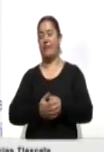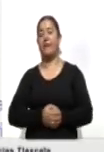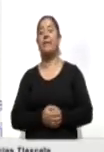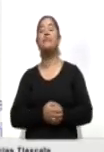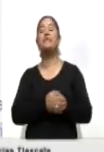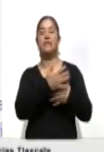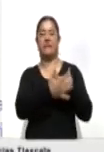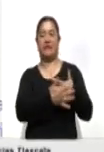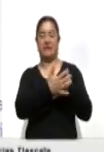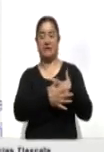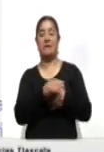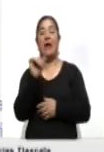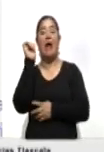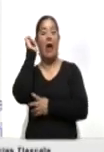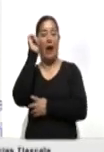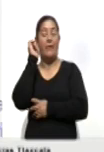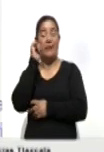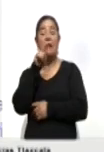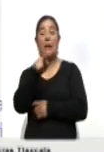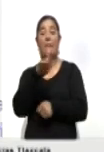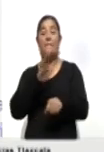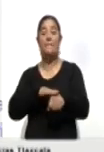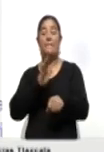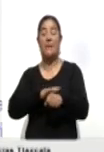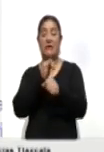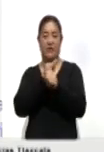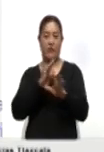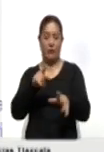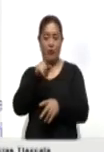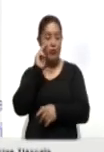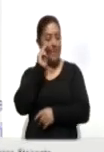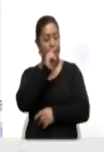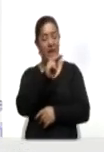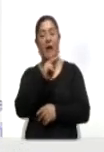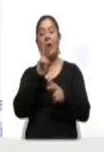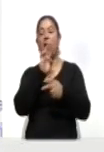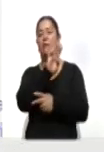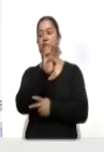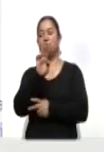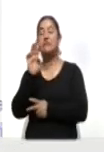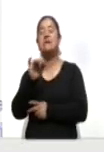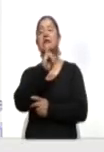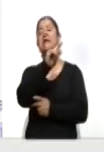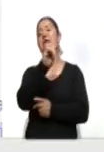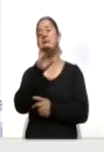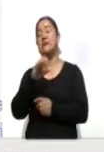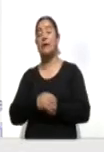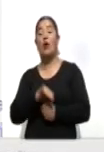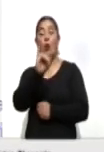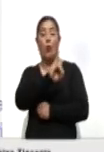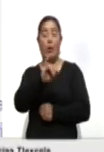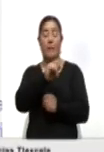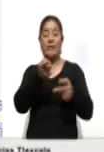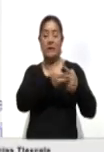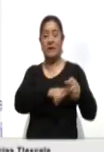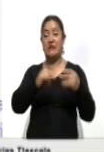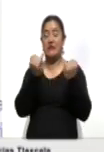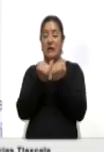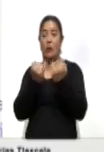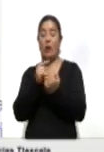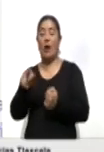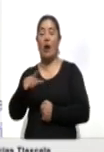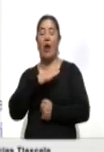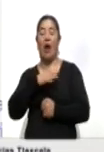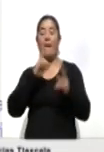más información se puede consultar la página del ITC. También el jueves inician los conciertos virtuales de la temporada